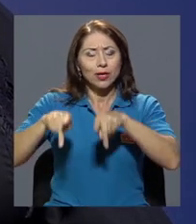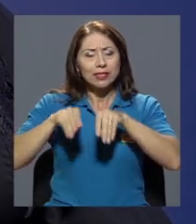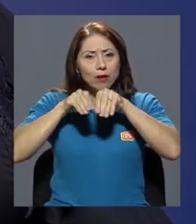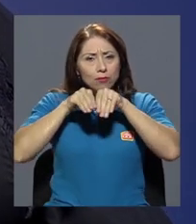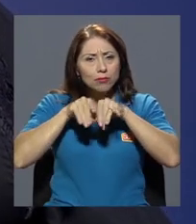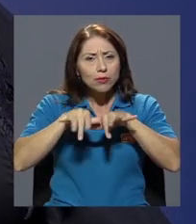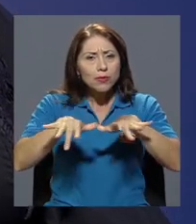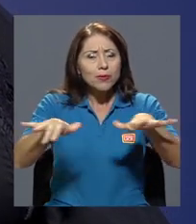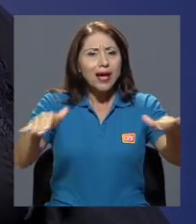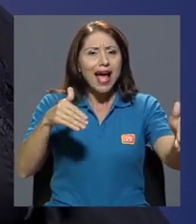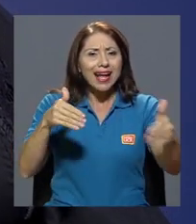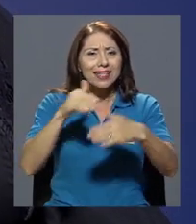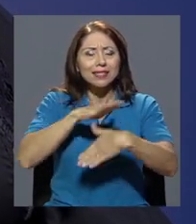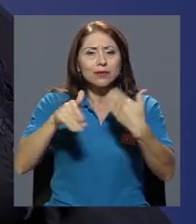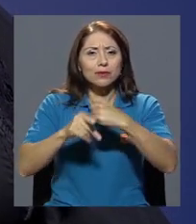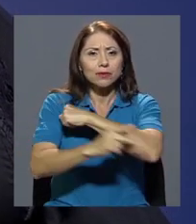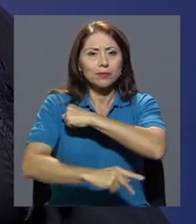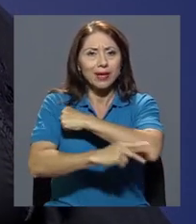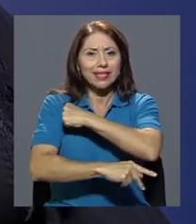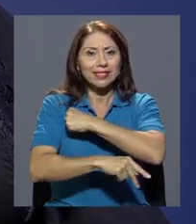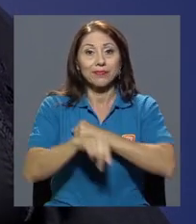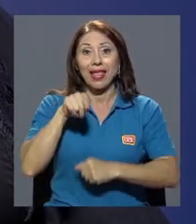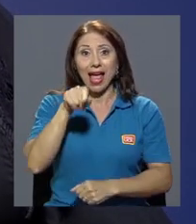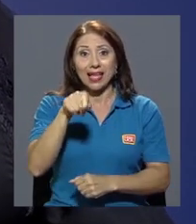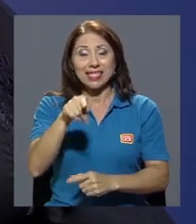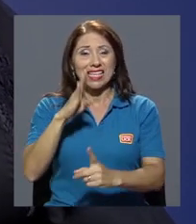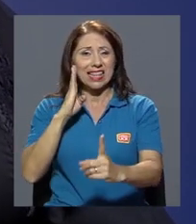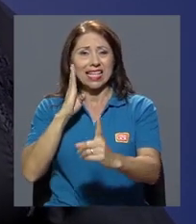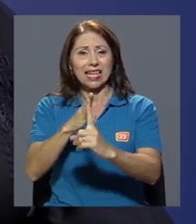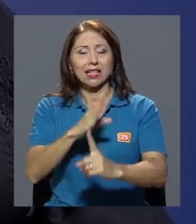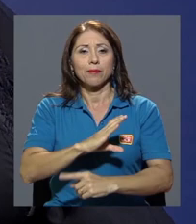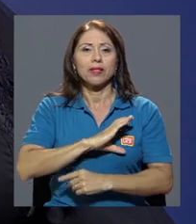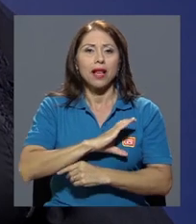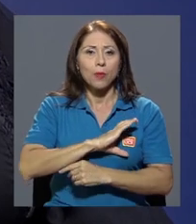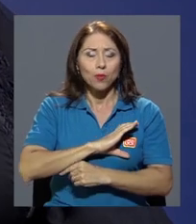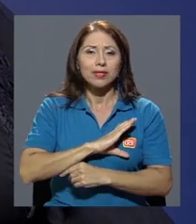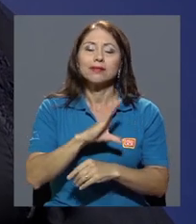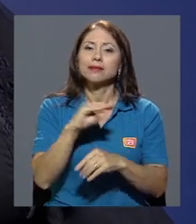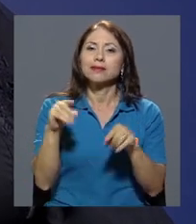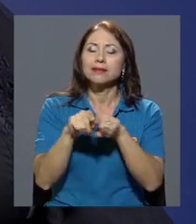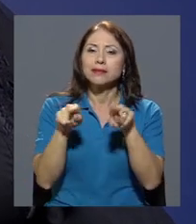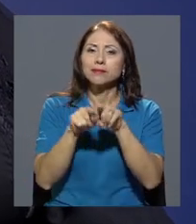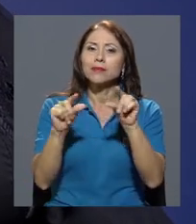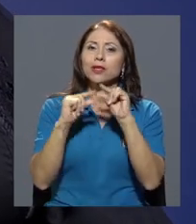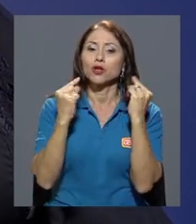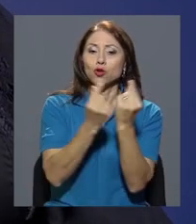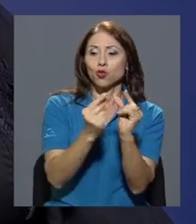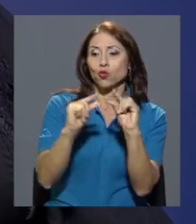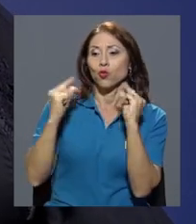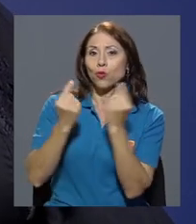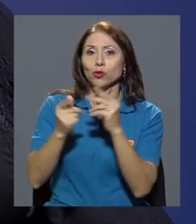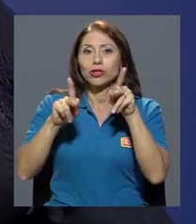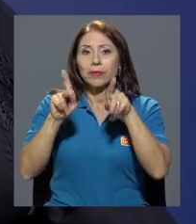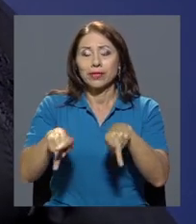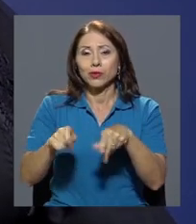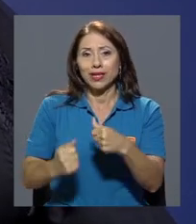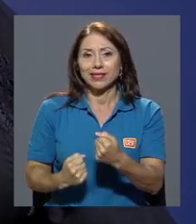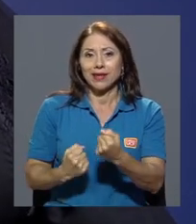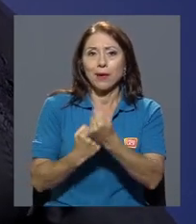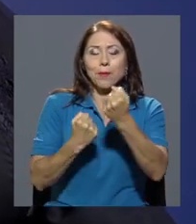el país. Ahí directamente la policía y grupos, digamos, de simpatizantes